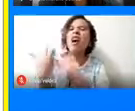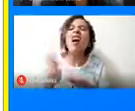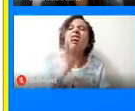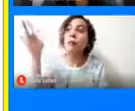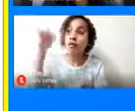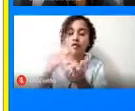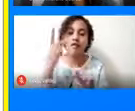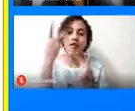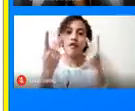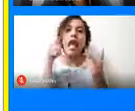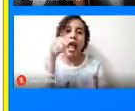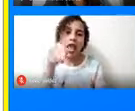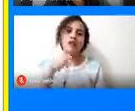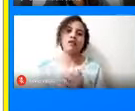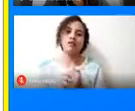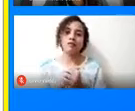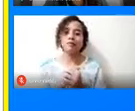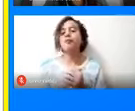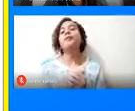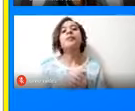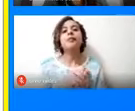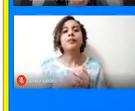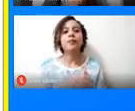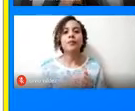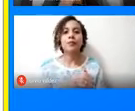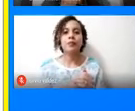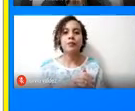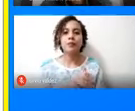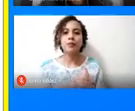visitantes. Siguiente, por favor.